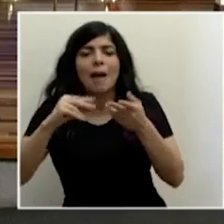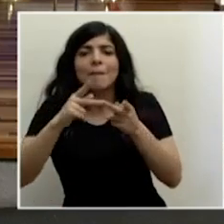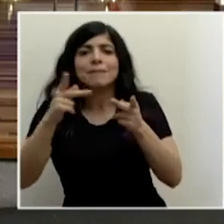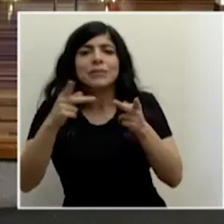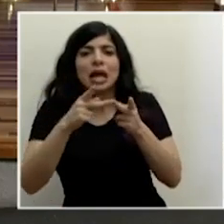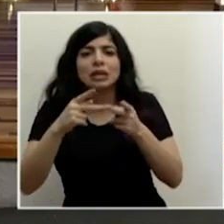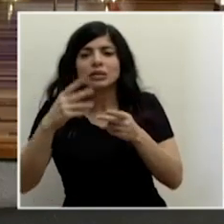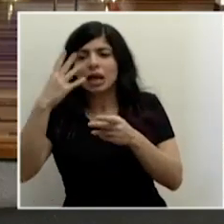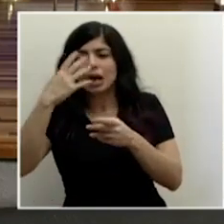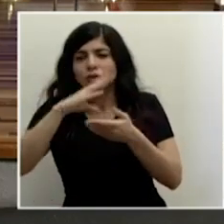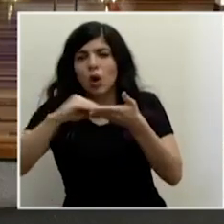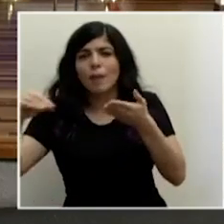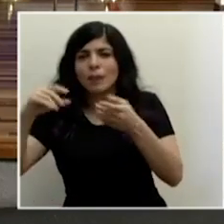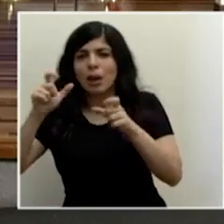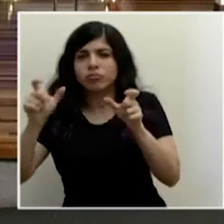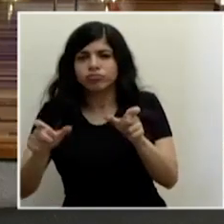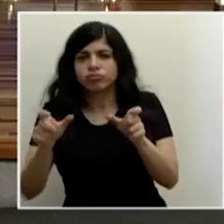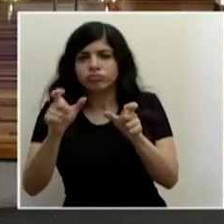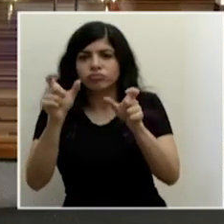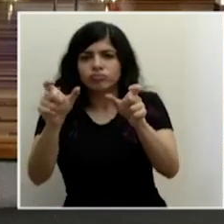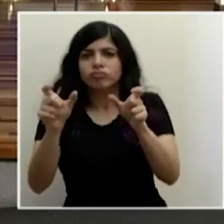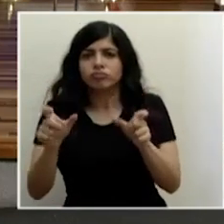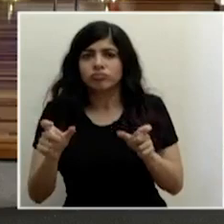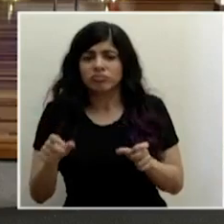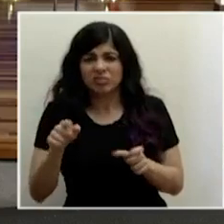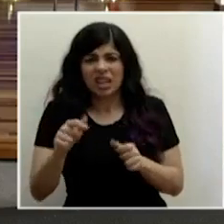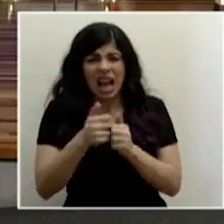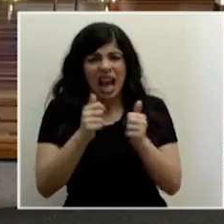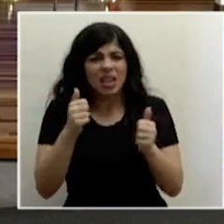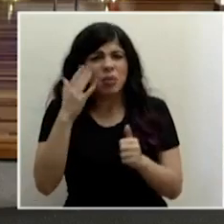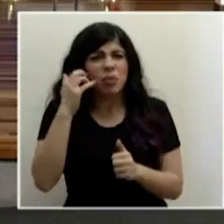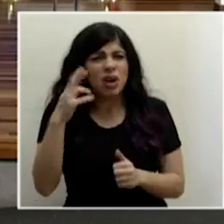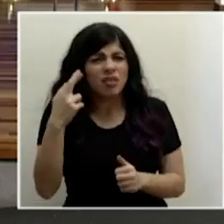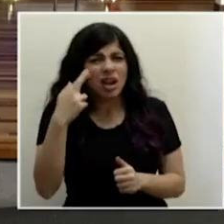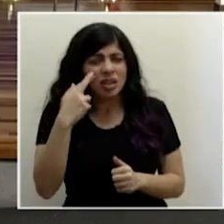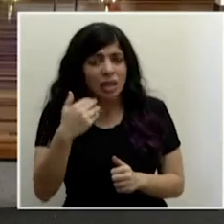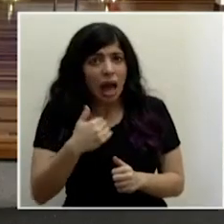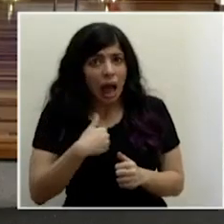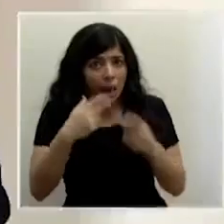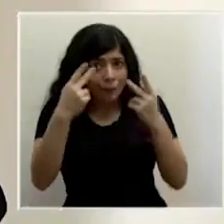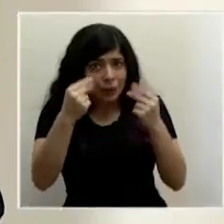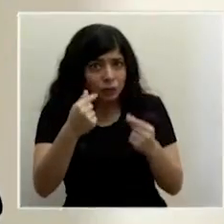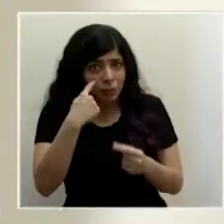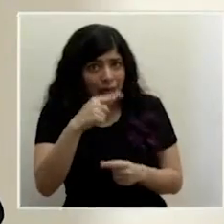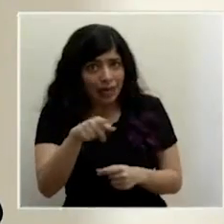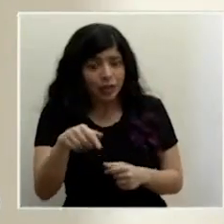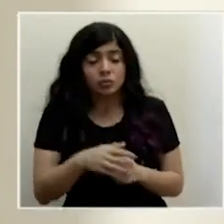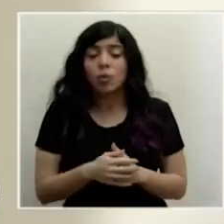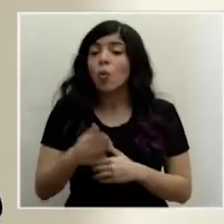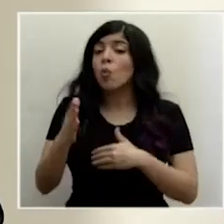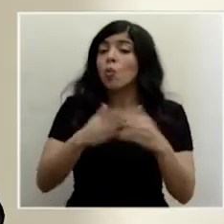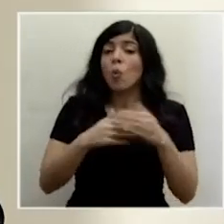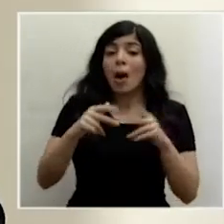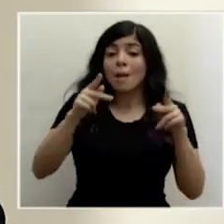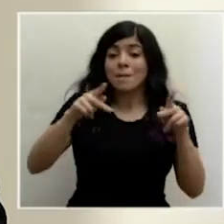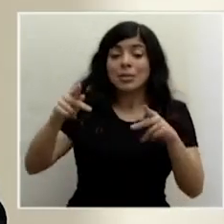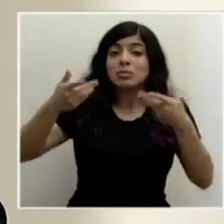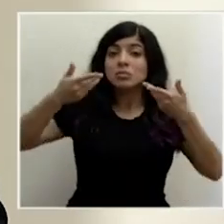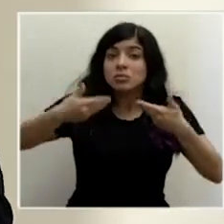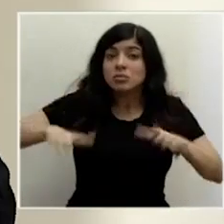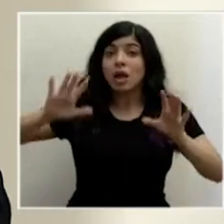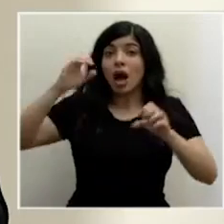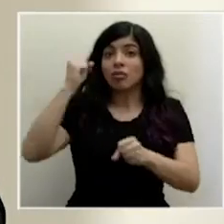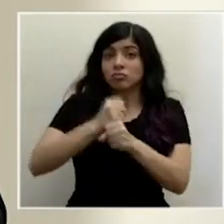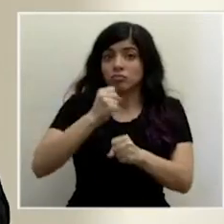¿Cuál es la razón real del atraso? ¿Existe realmente presupuesto para ese personal? A todo el personal que ha realizado funciones